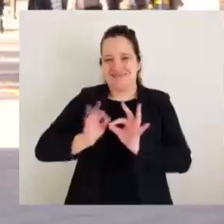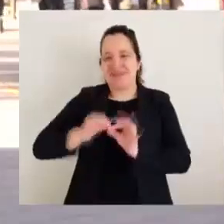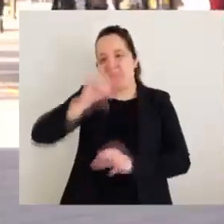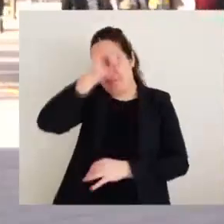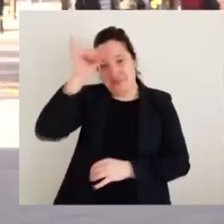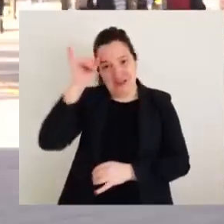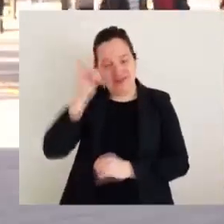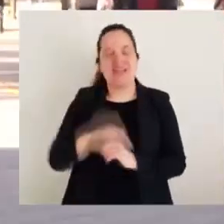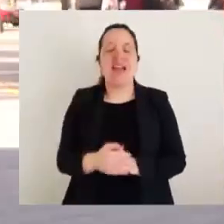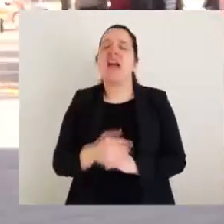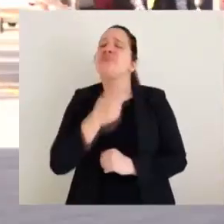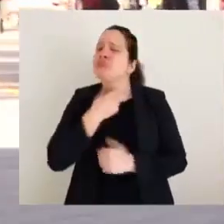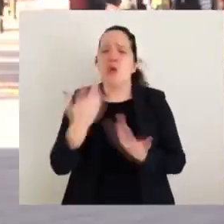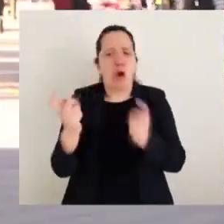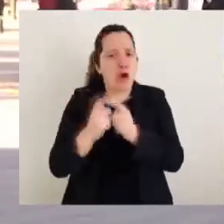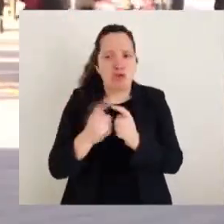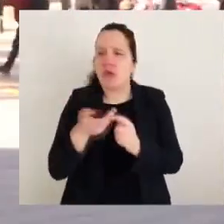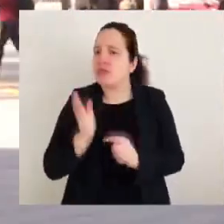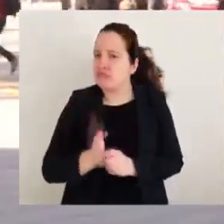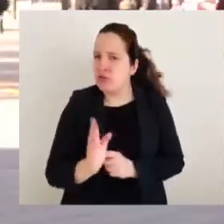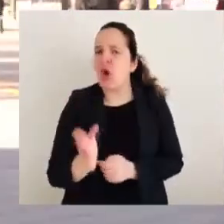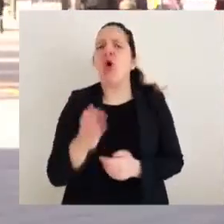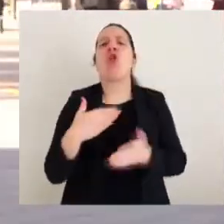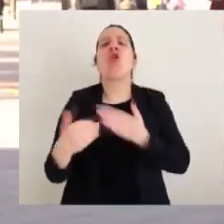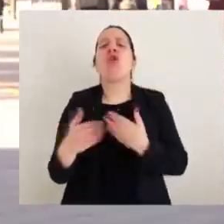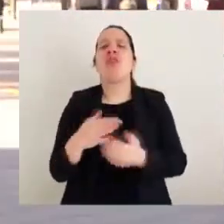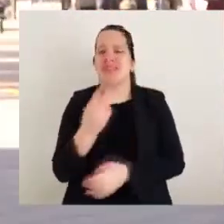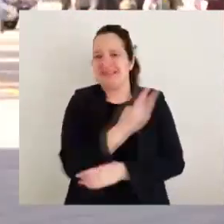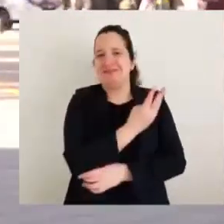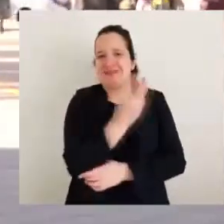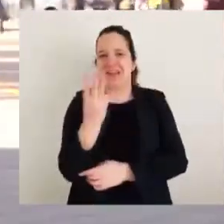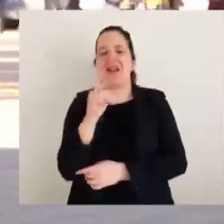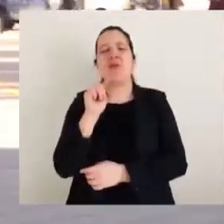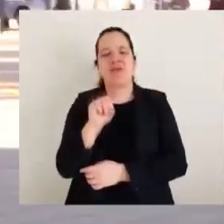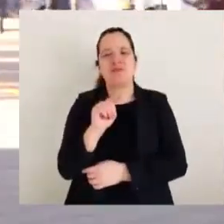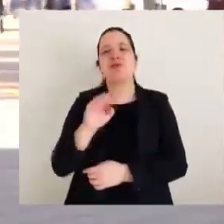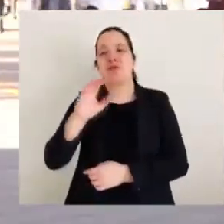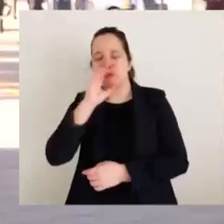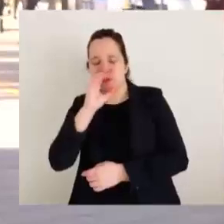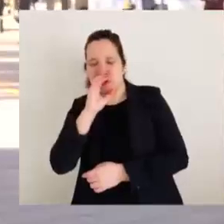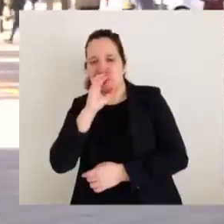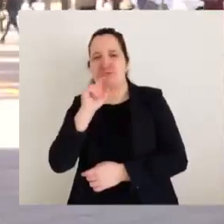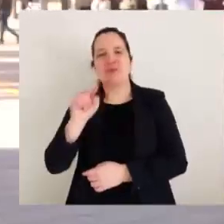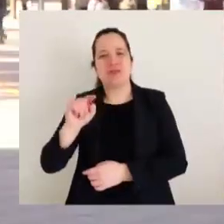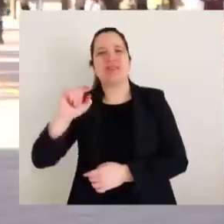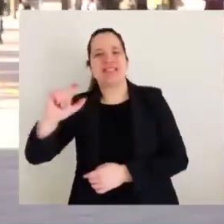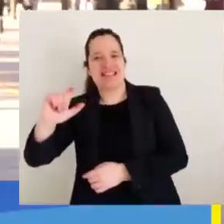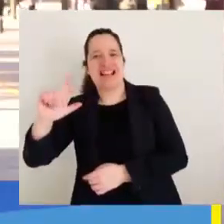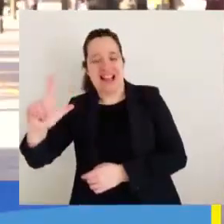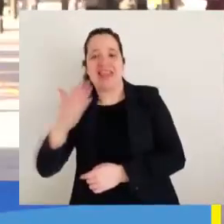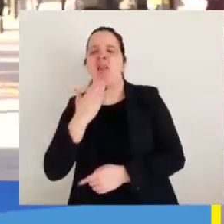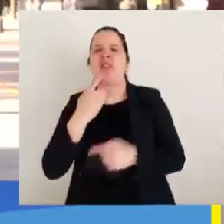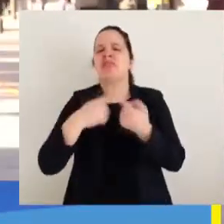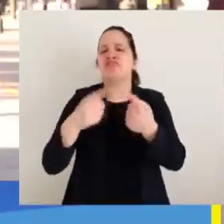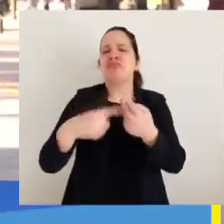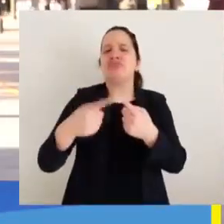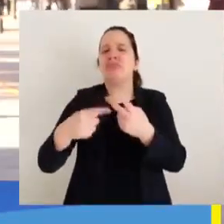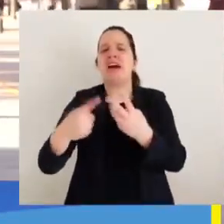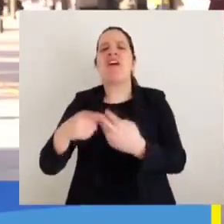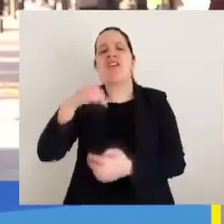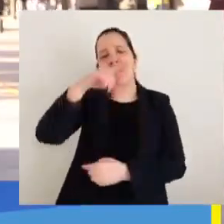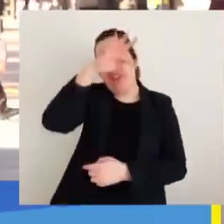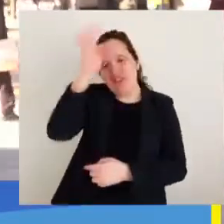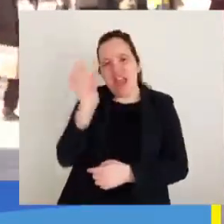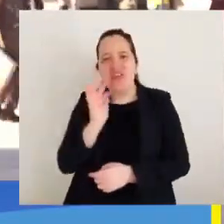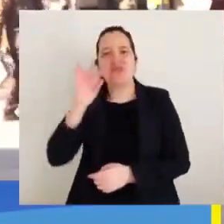dejamos cordialmente invitados a que se mantengan en contacto con nosotros a través de nuestras redes sociales y que se informen de todo lo que